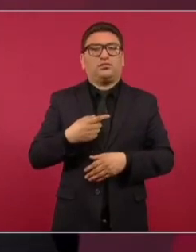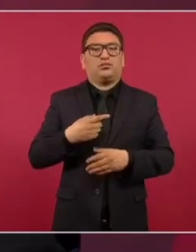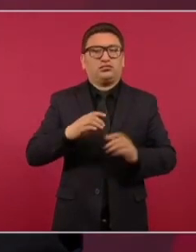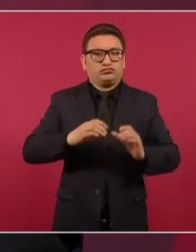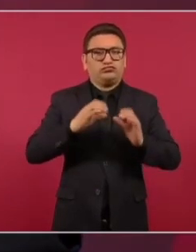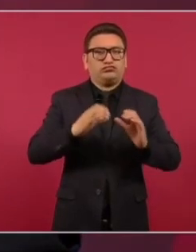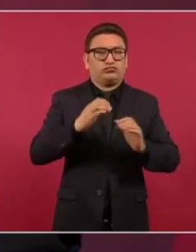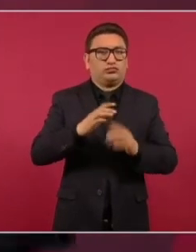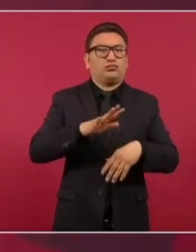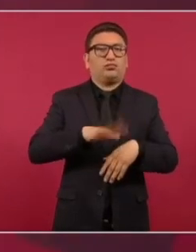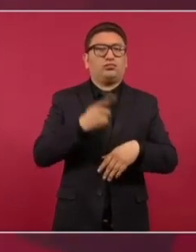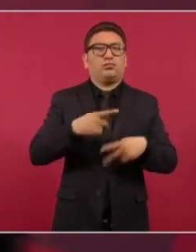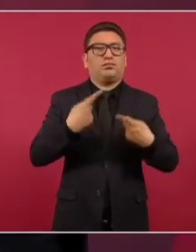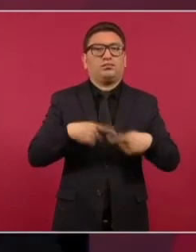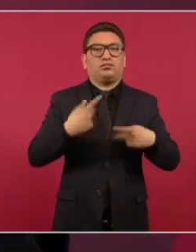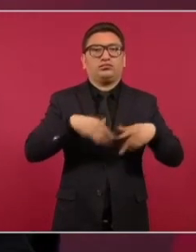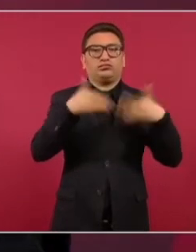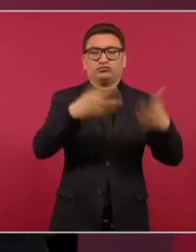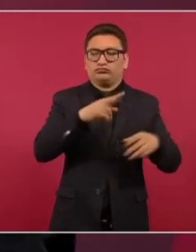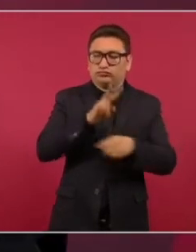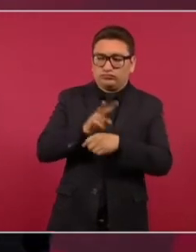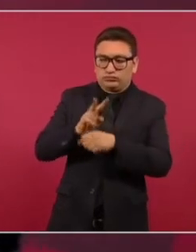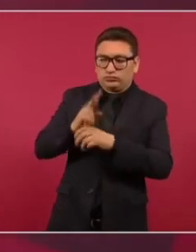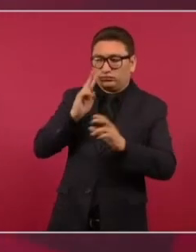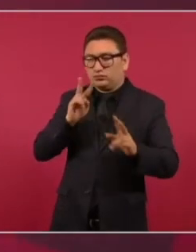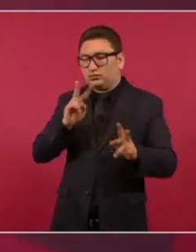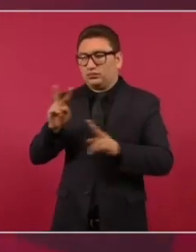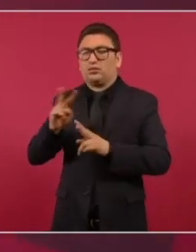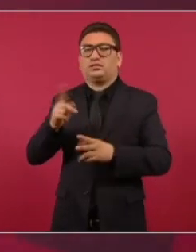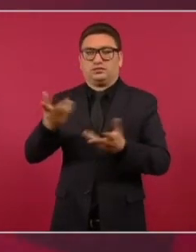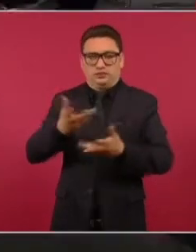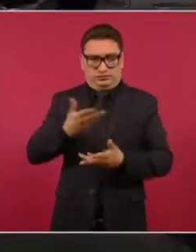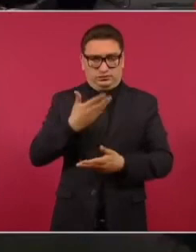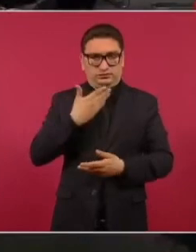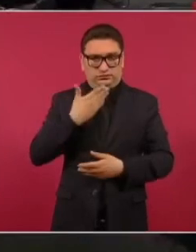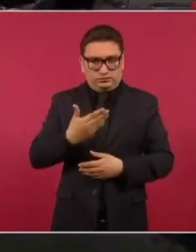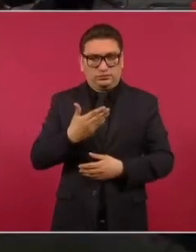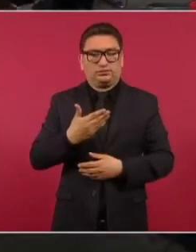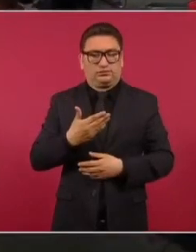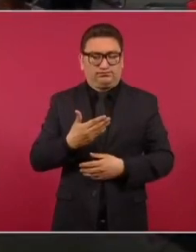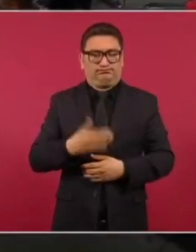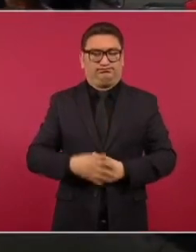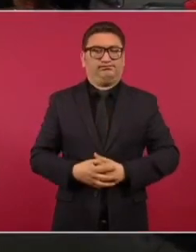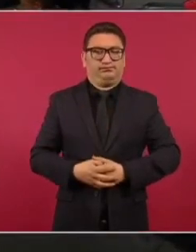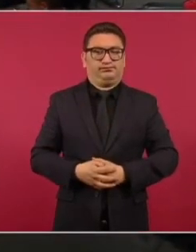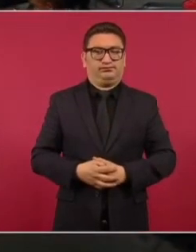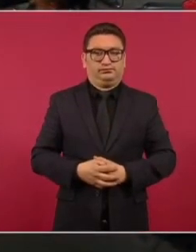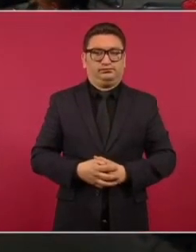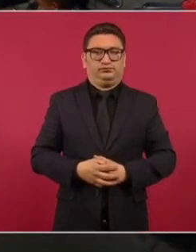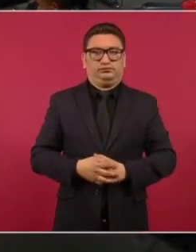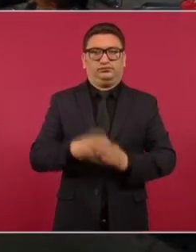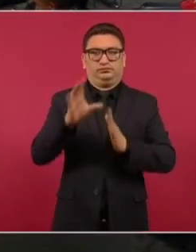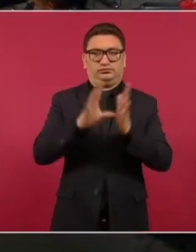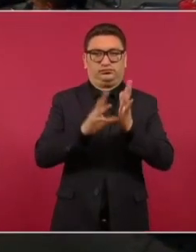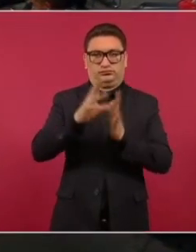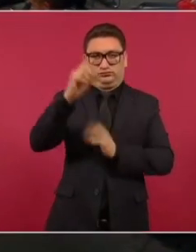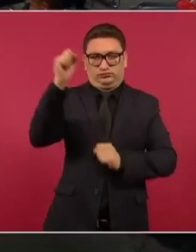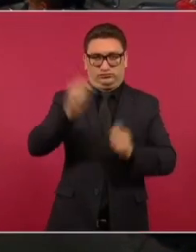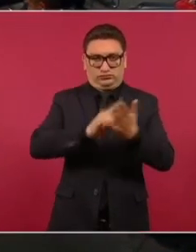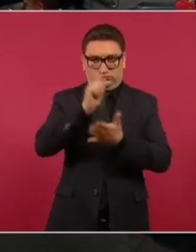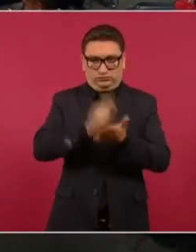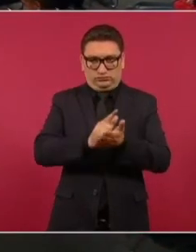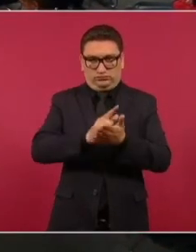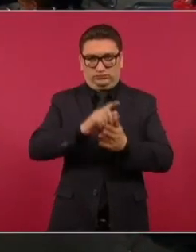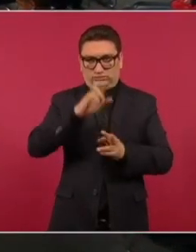actuar de conformidad con la Constitución y las leyes.